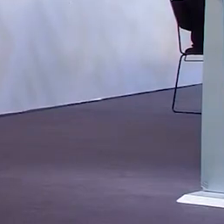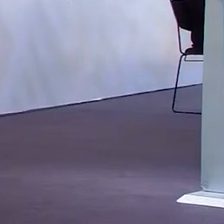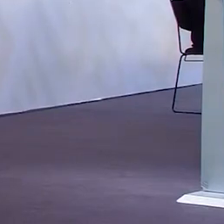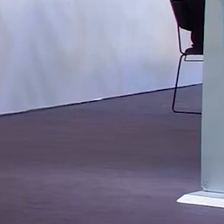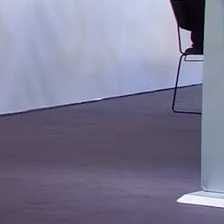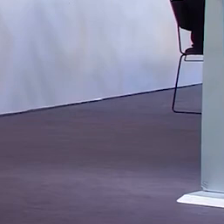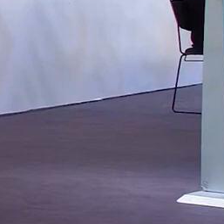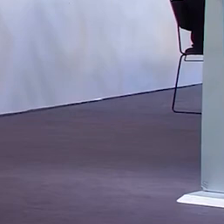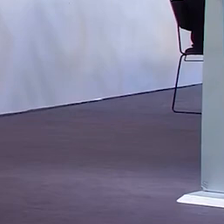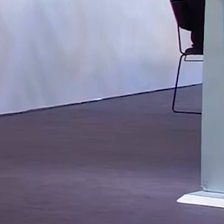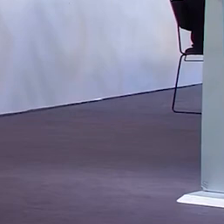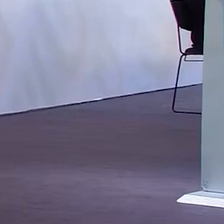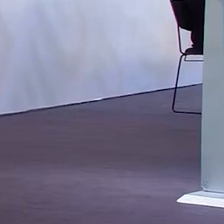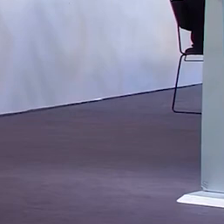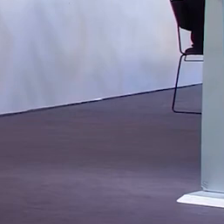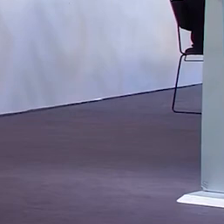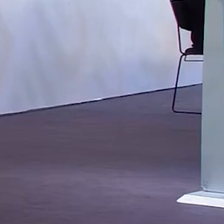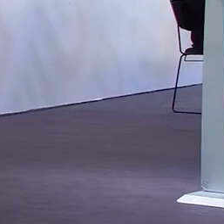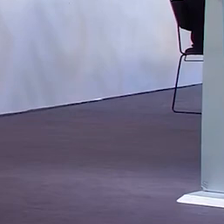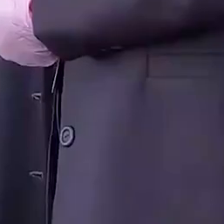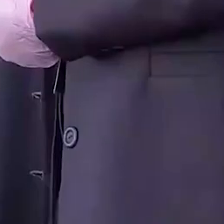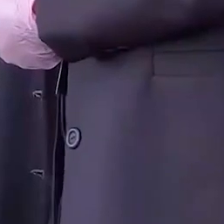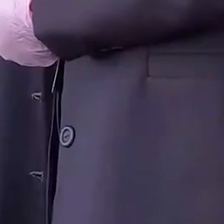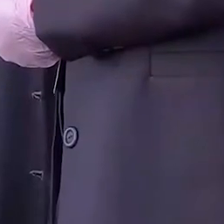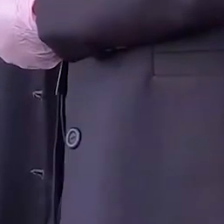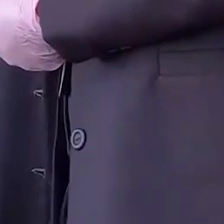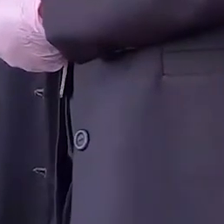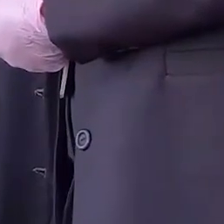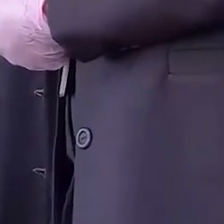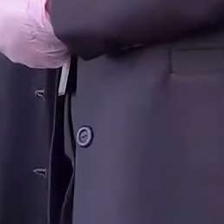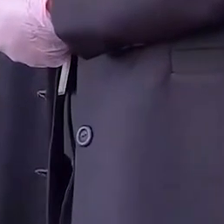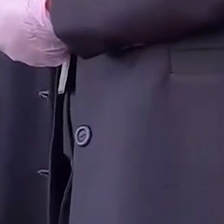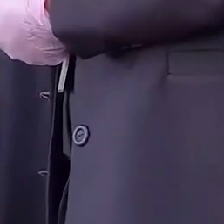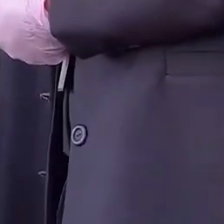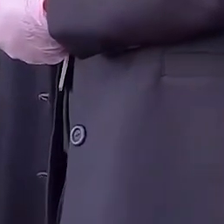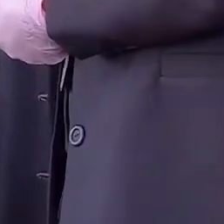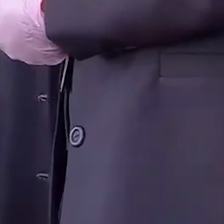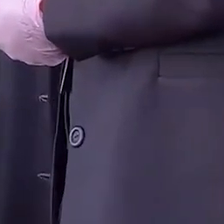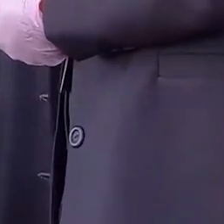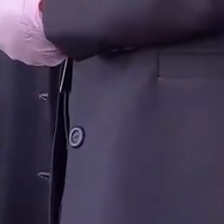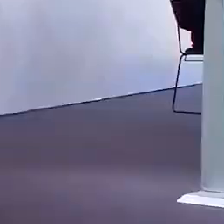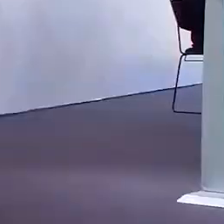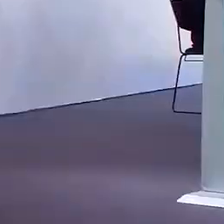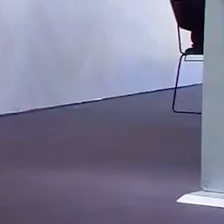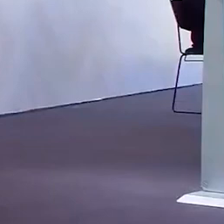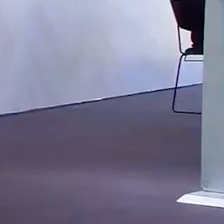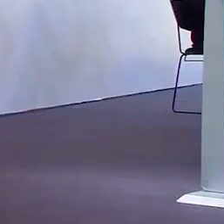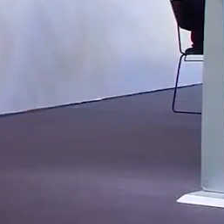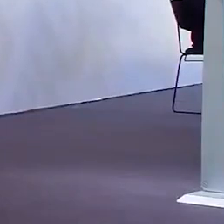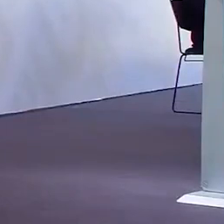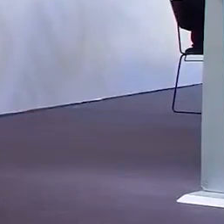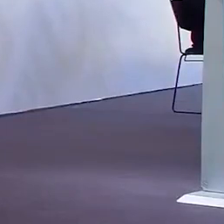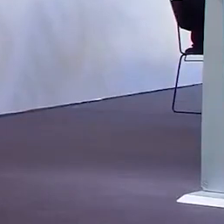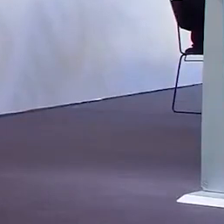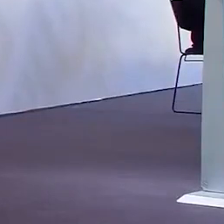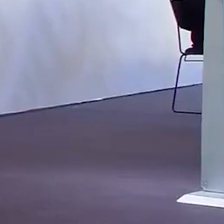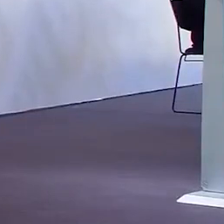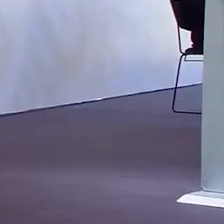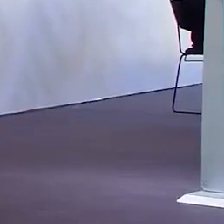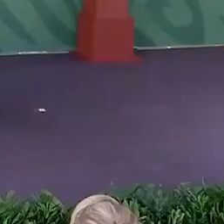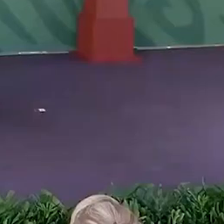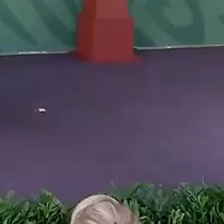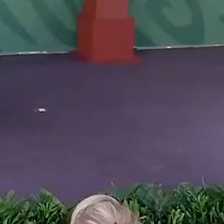ha presentado fiebre en las últimas 48 horas. ¿Ha presentado una reacción alérgica grave a sus anteriores aplicaciones? No.